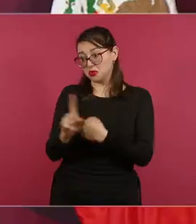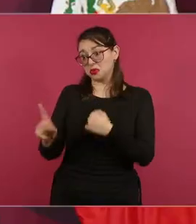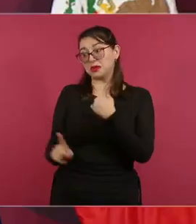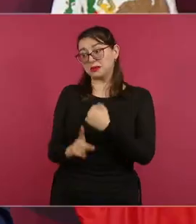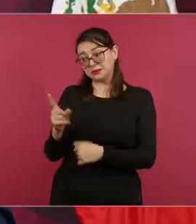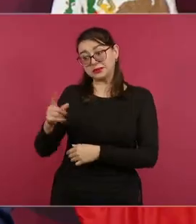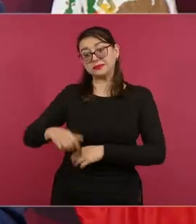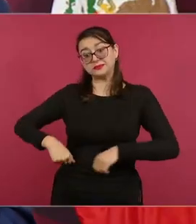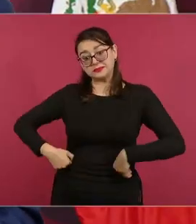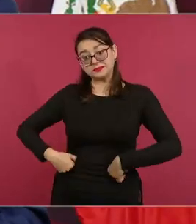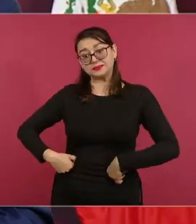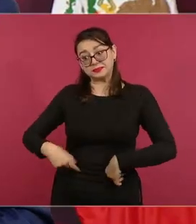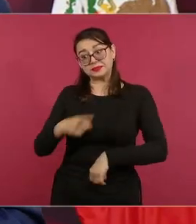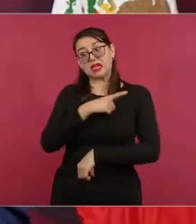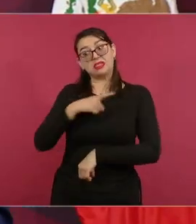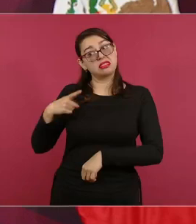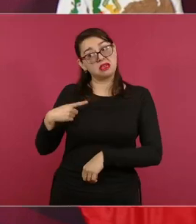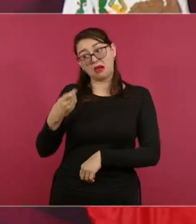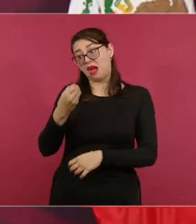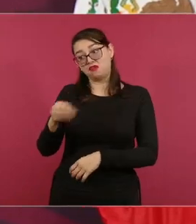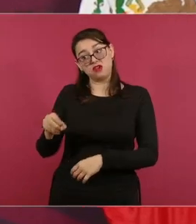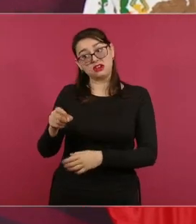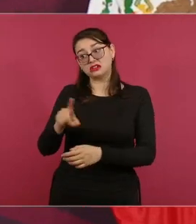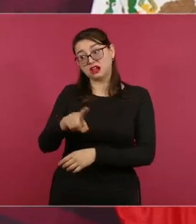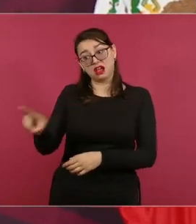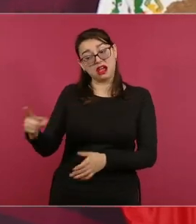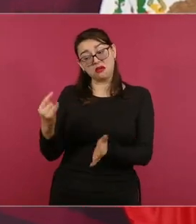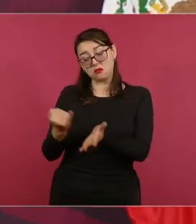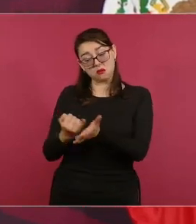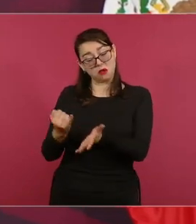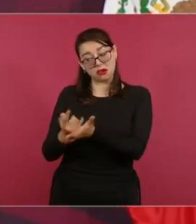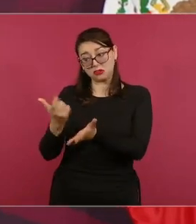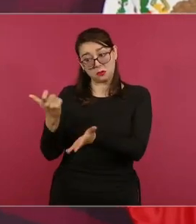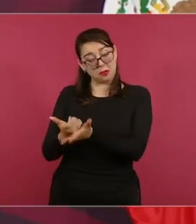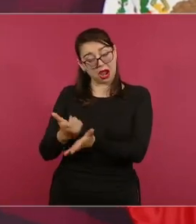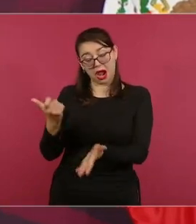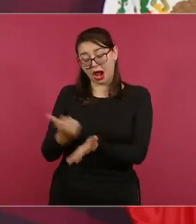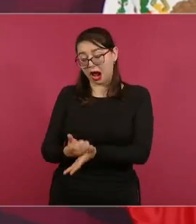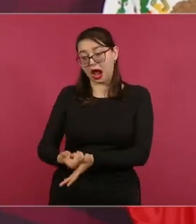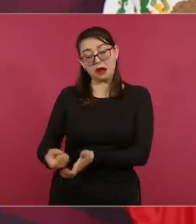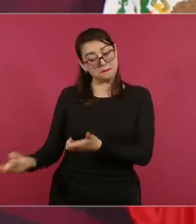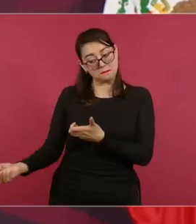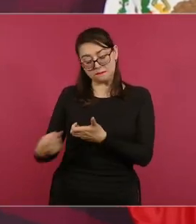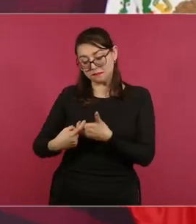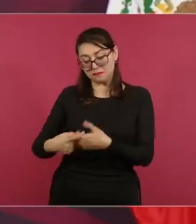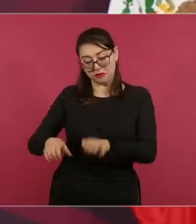que había que incorporarlos a la economía formal para que pagaran impuestos.